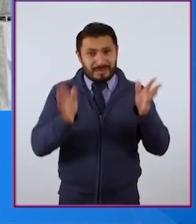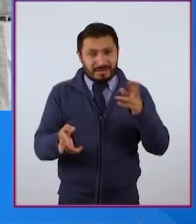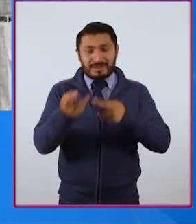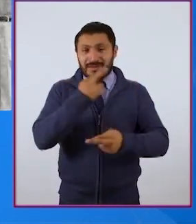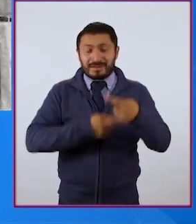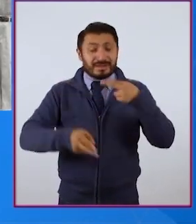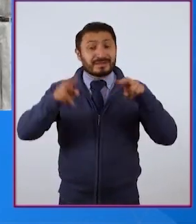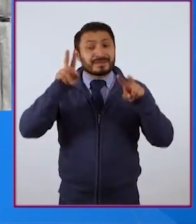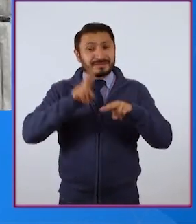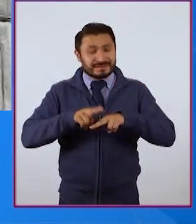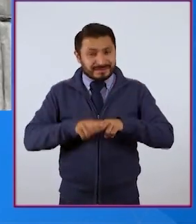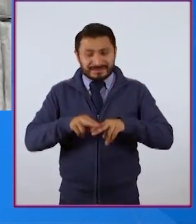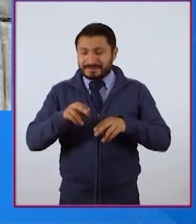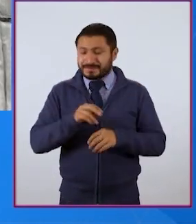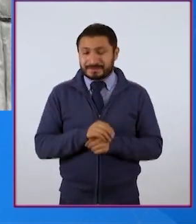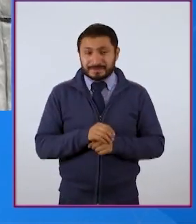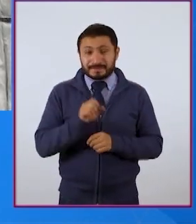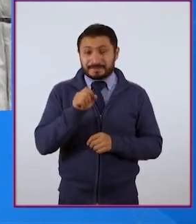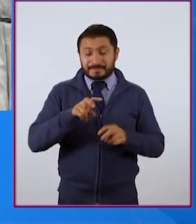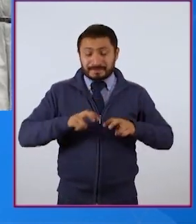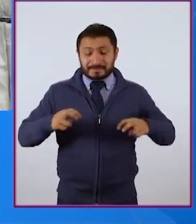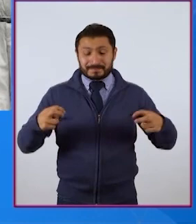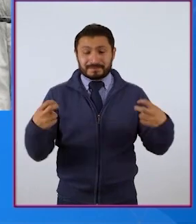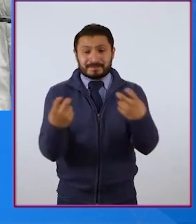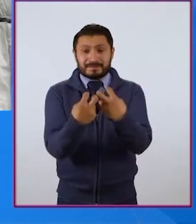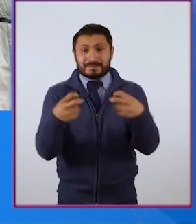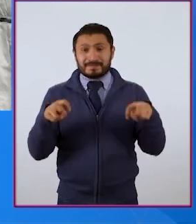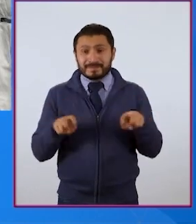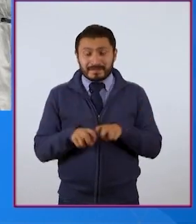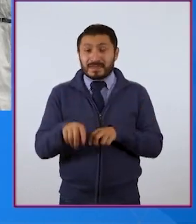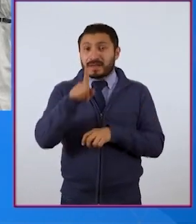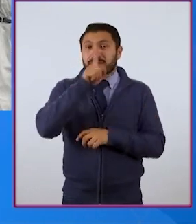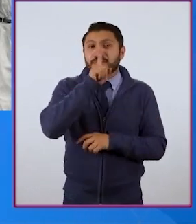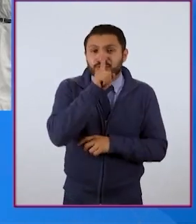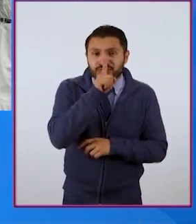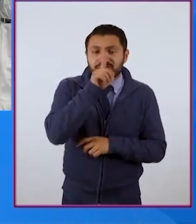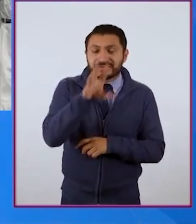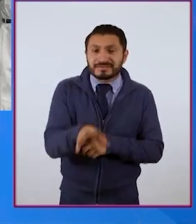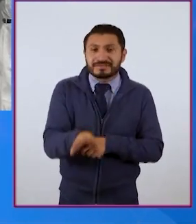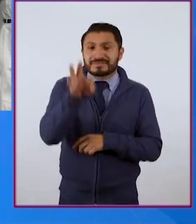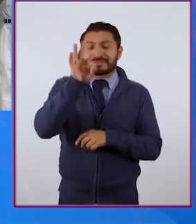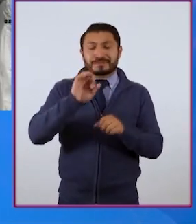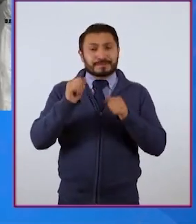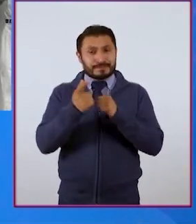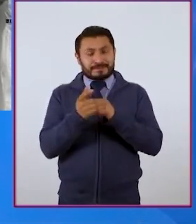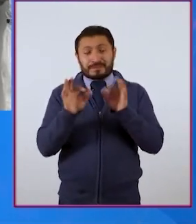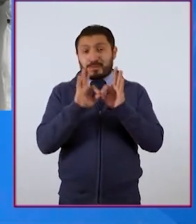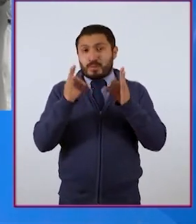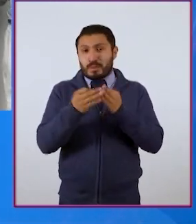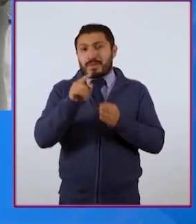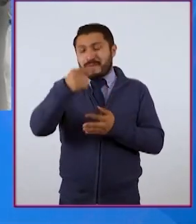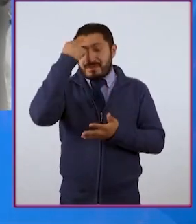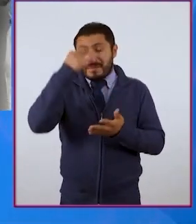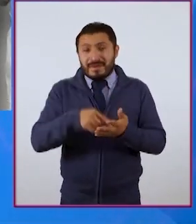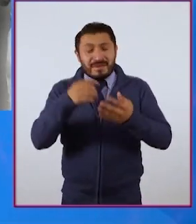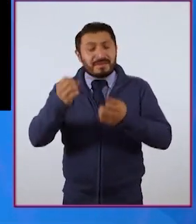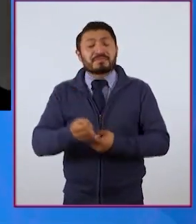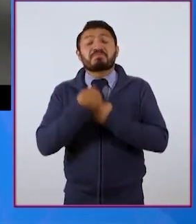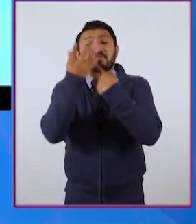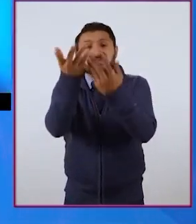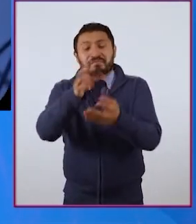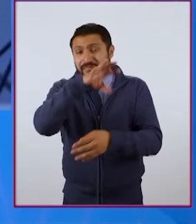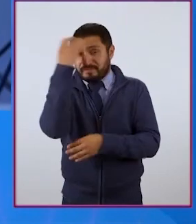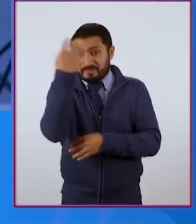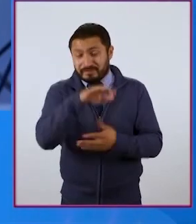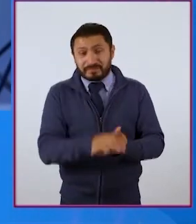lugares. En el mismo círculo y en silencio, elijan una postura que consideren que exprese la fotografía.